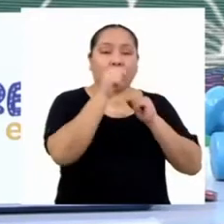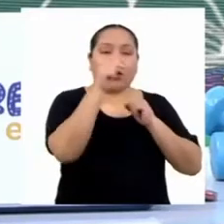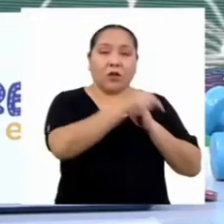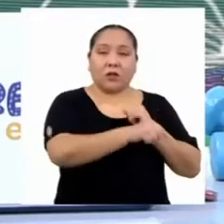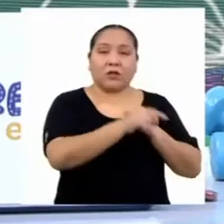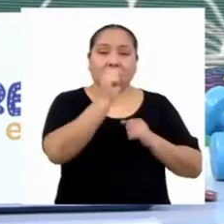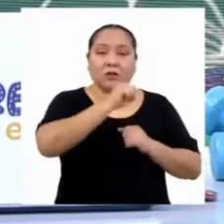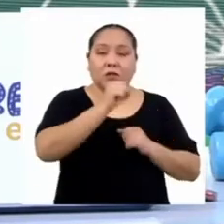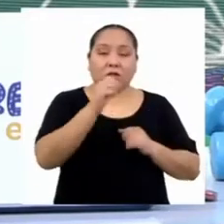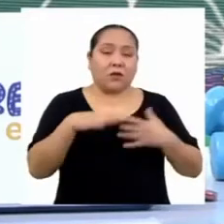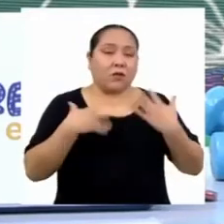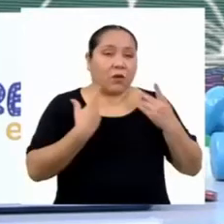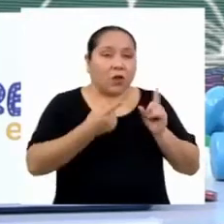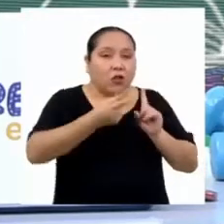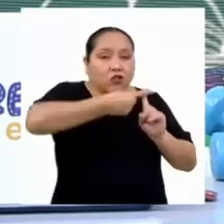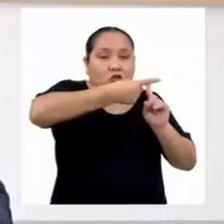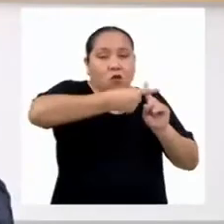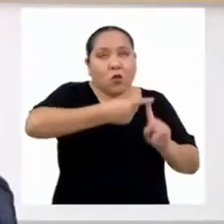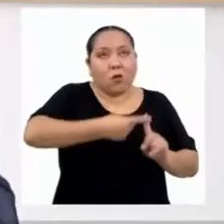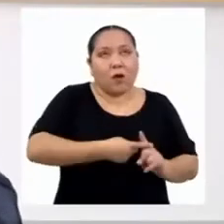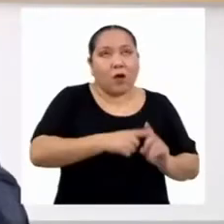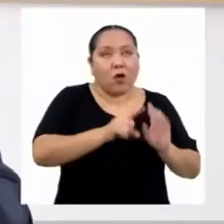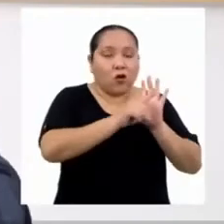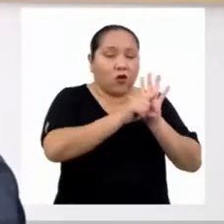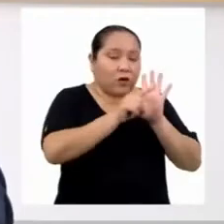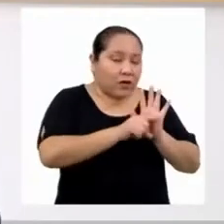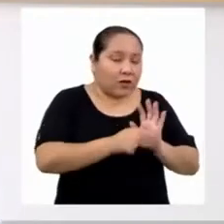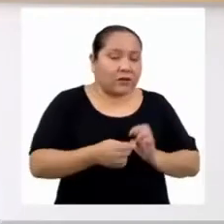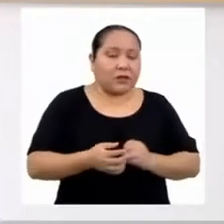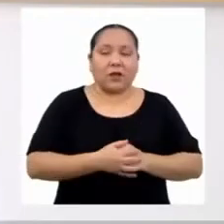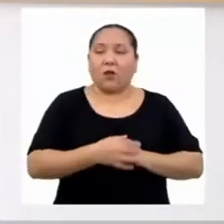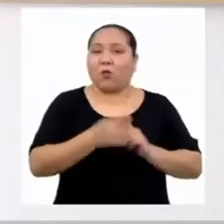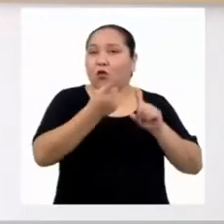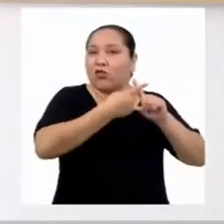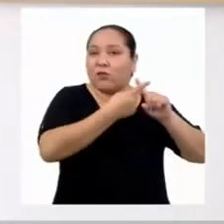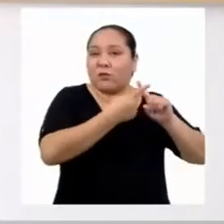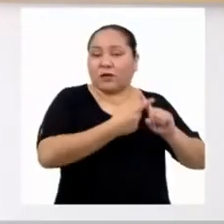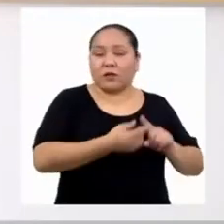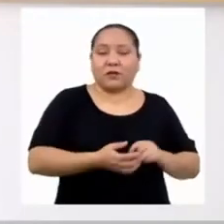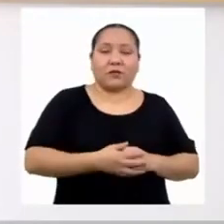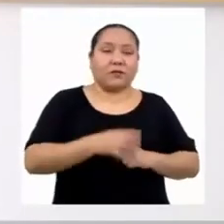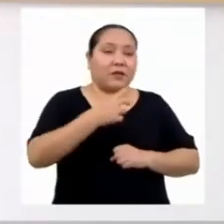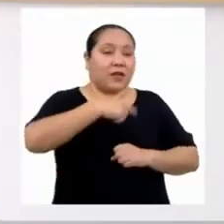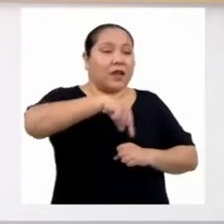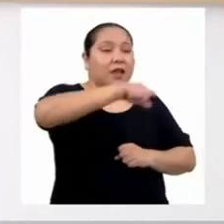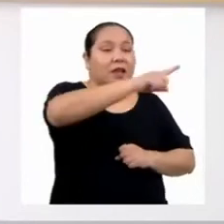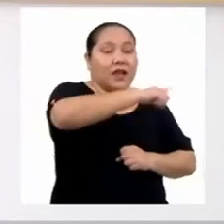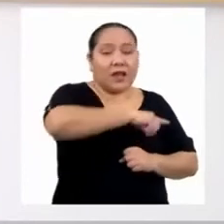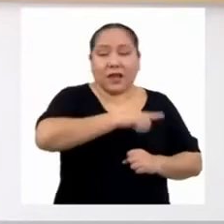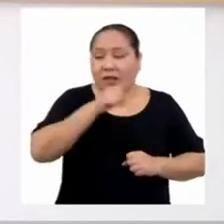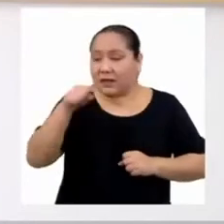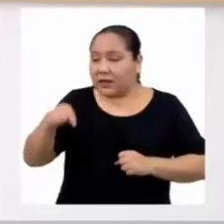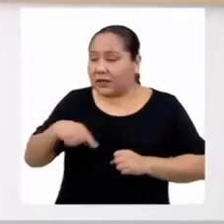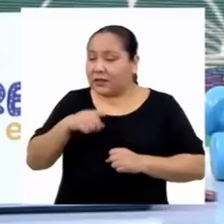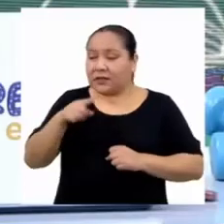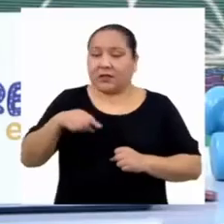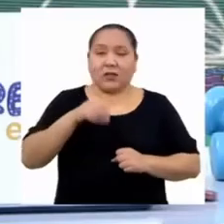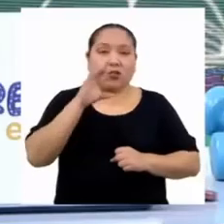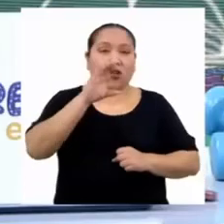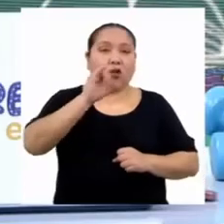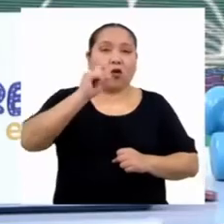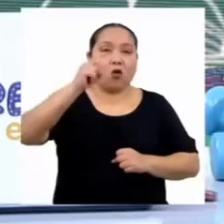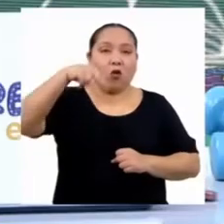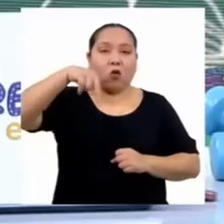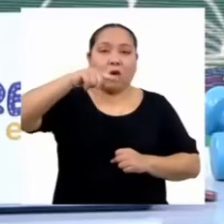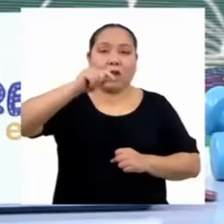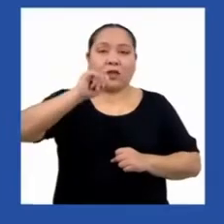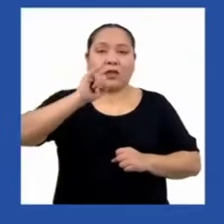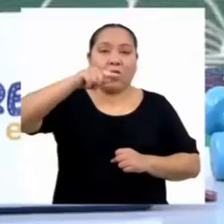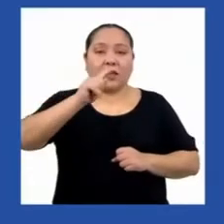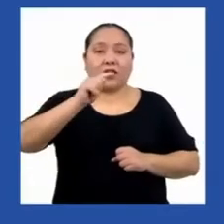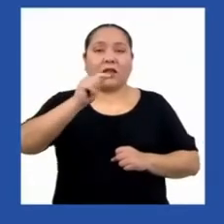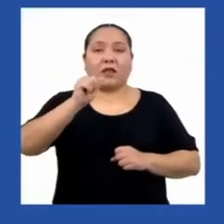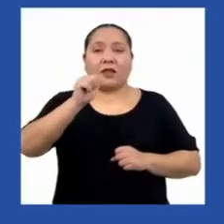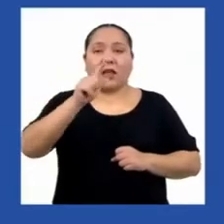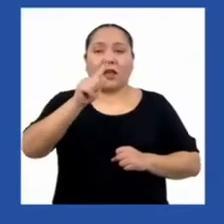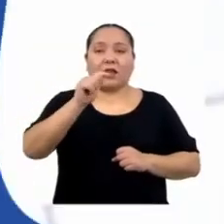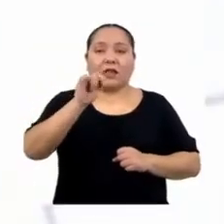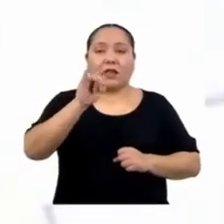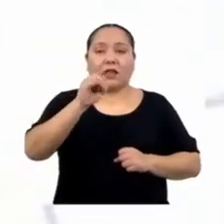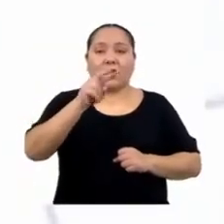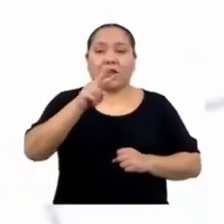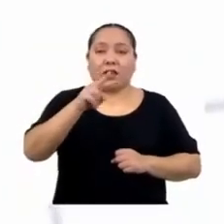se pueden realizar operaciones aritméticas. ¿Te parece que todas estas variables cumplen con ser cuantitativas? ¡Claro!